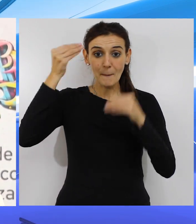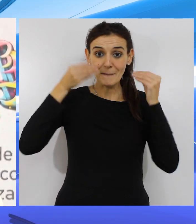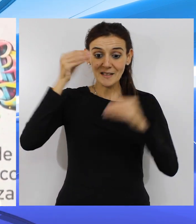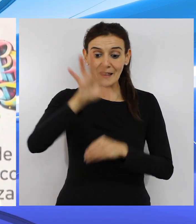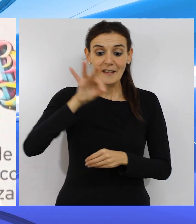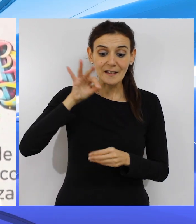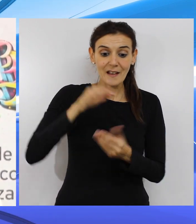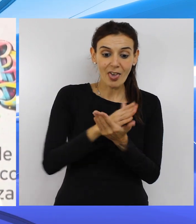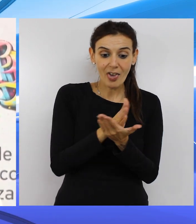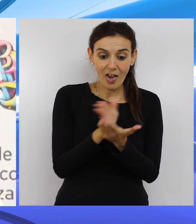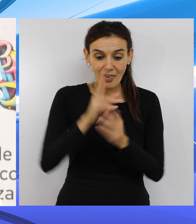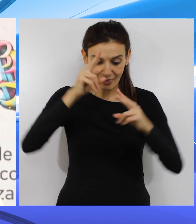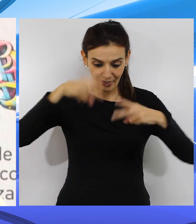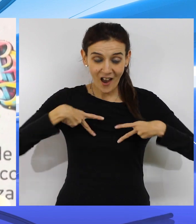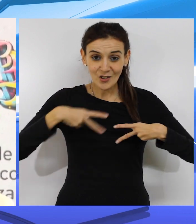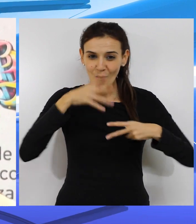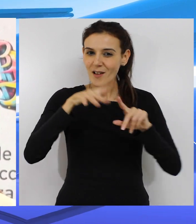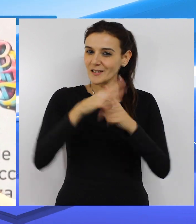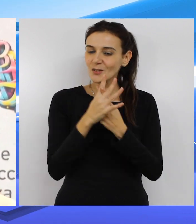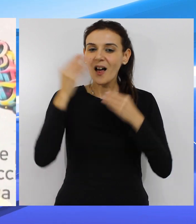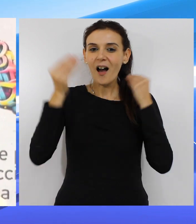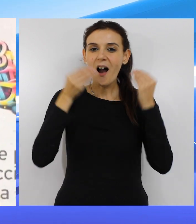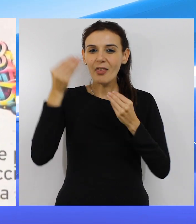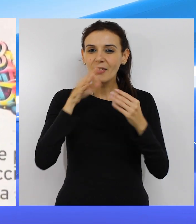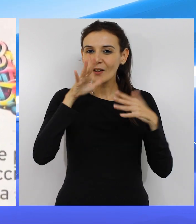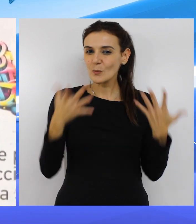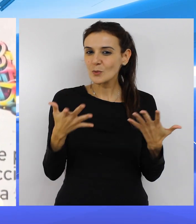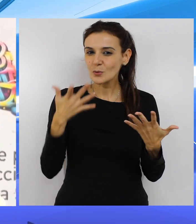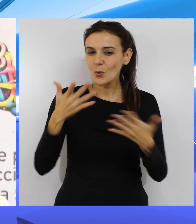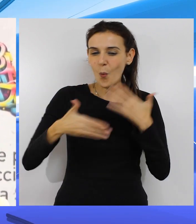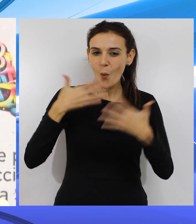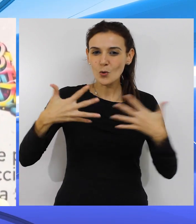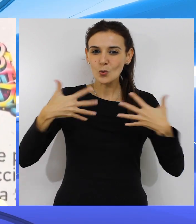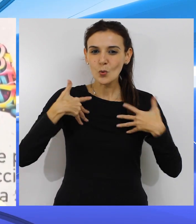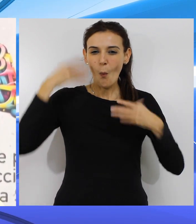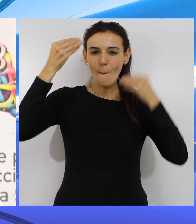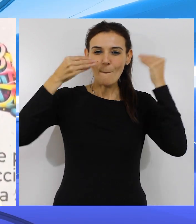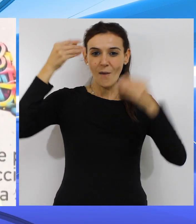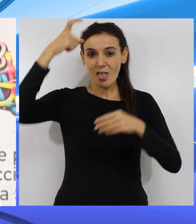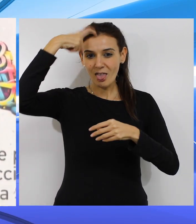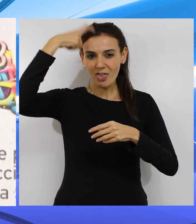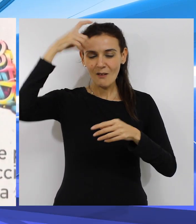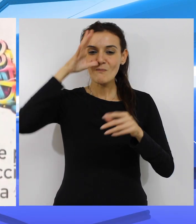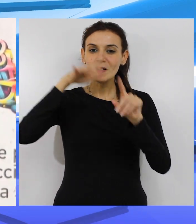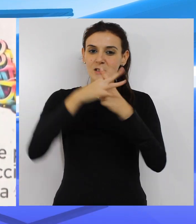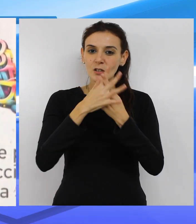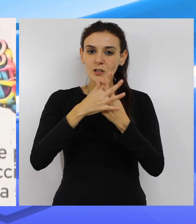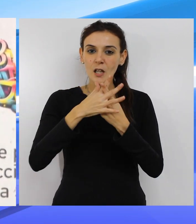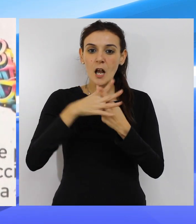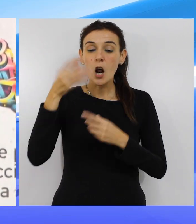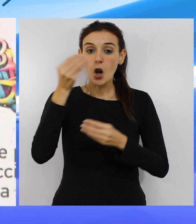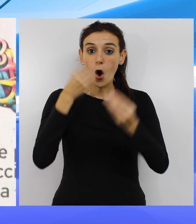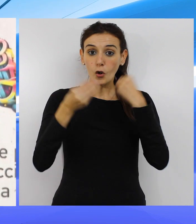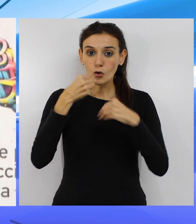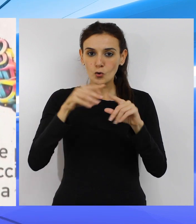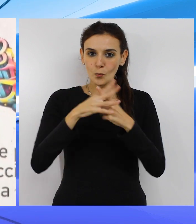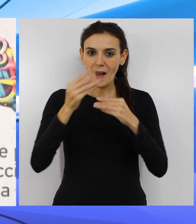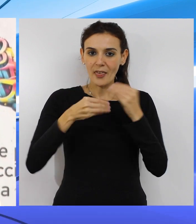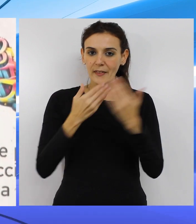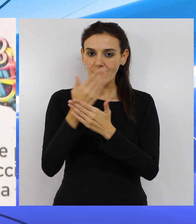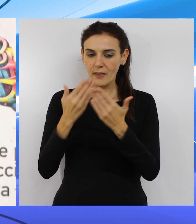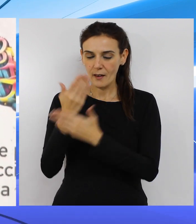decisión a finales de decidir que van a ser ellos, pero que realmente un poco le hacemos, mueve un poquísimo su cimiento de cabeza para que reflexionen sobre los consumos que hacen